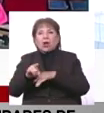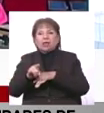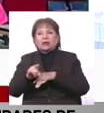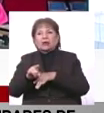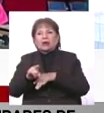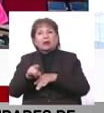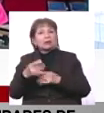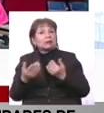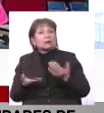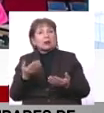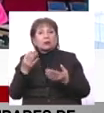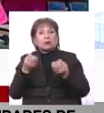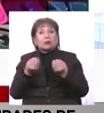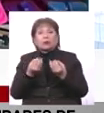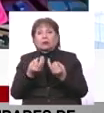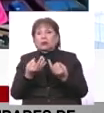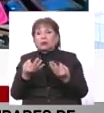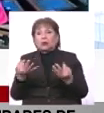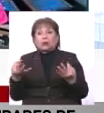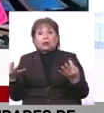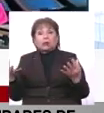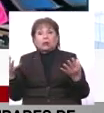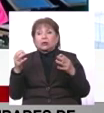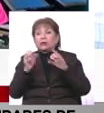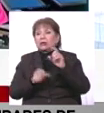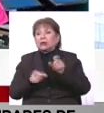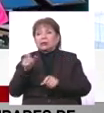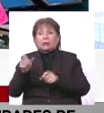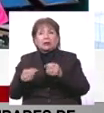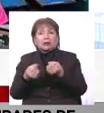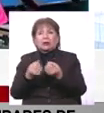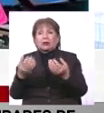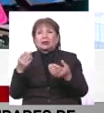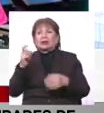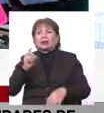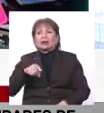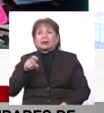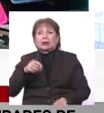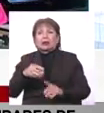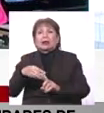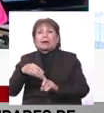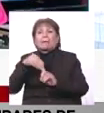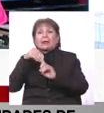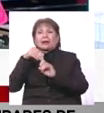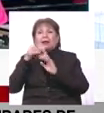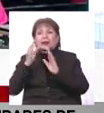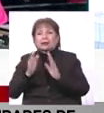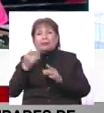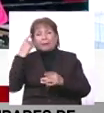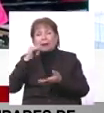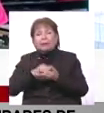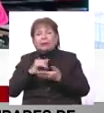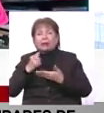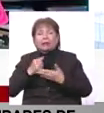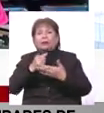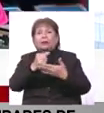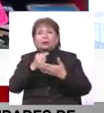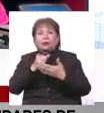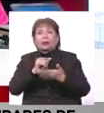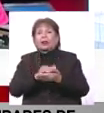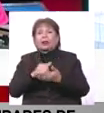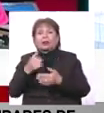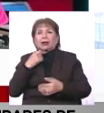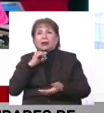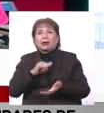Dios no lo quiera, pero el índice es bastante elevado, se necesita de especialistas para poder ayudar a este niño